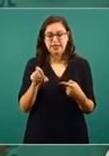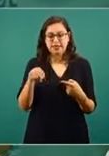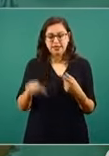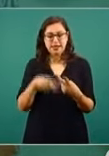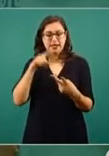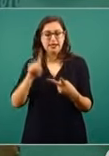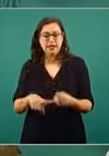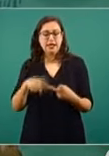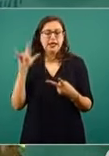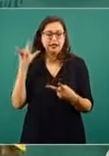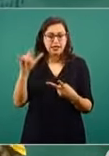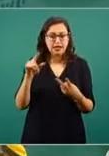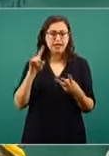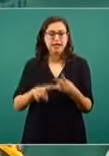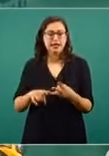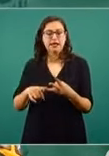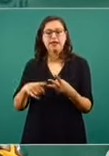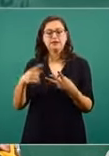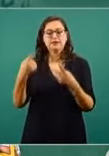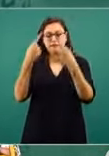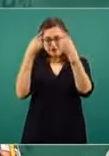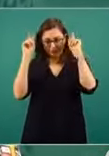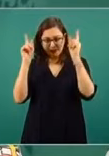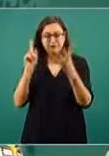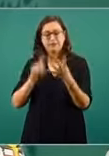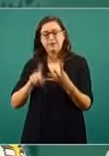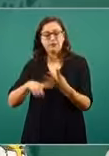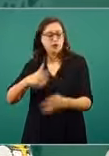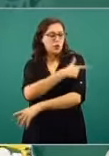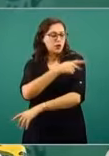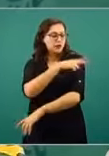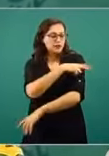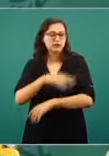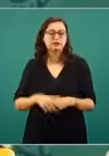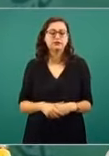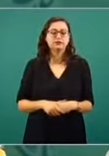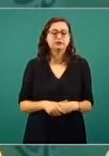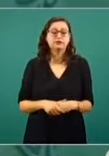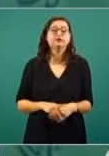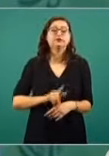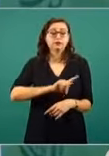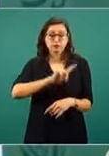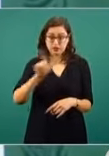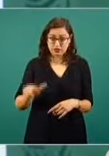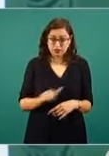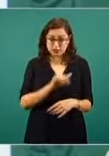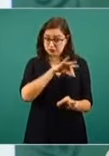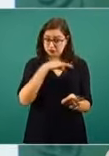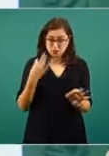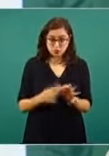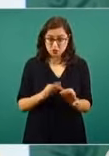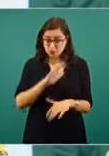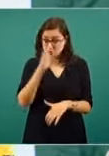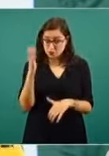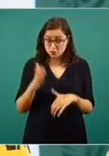Armada, una por la Fuerza Aérea y otra de la Guardia Nacional. Terminando esta ceremonia